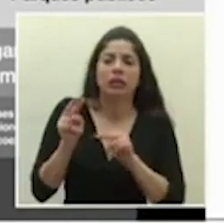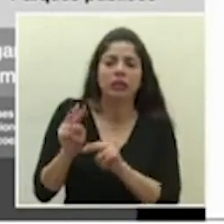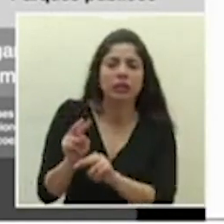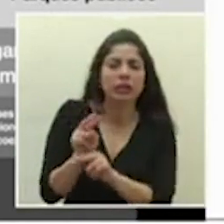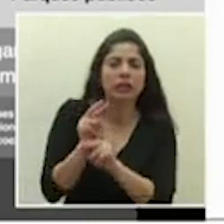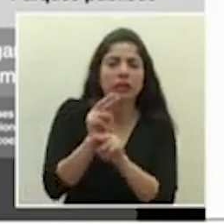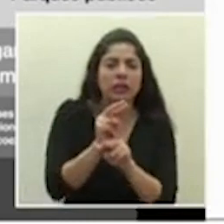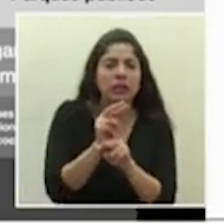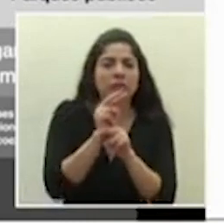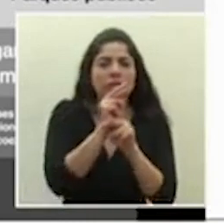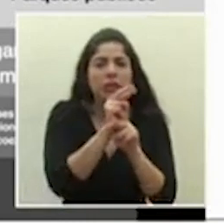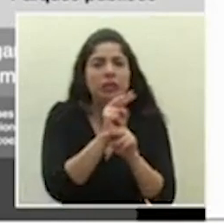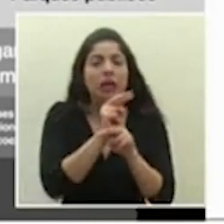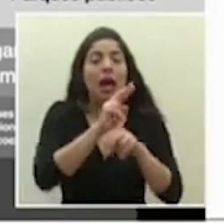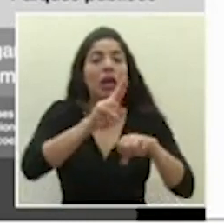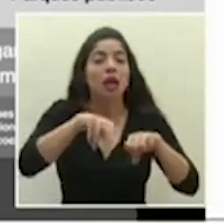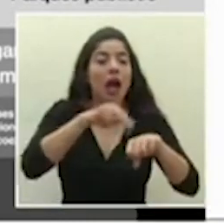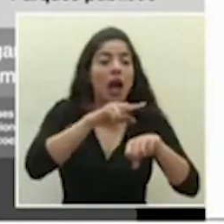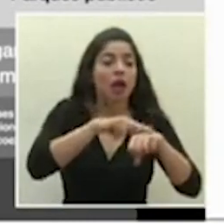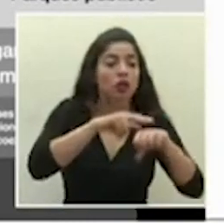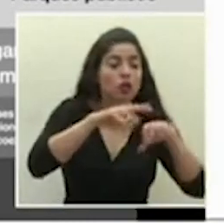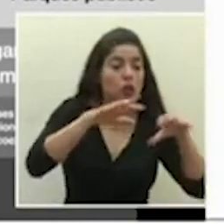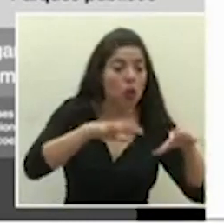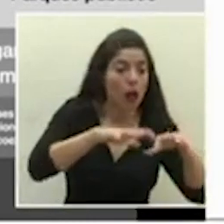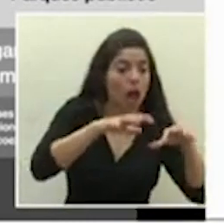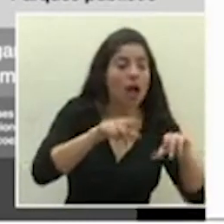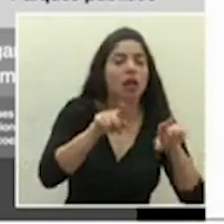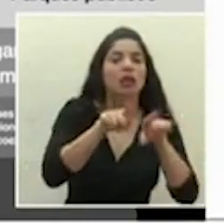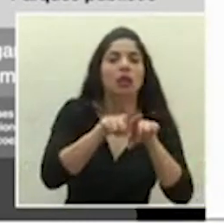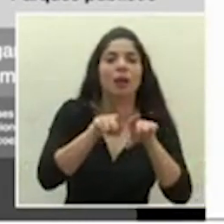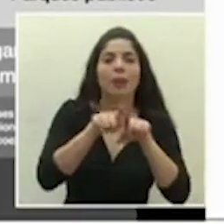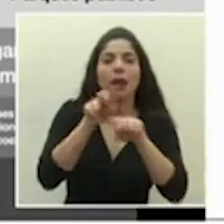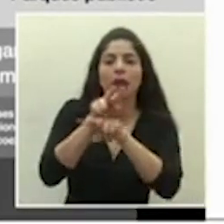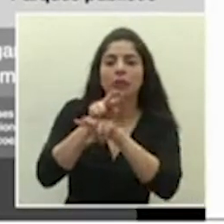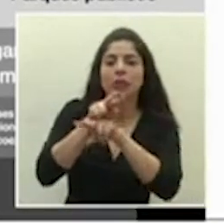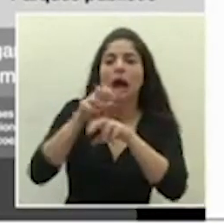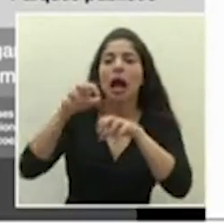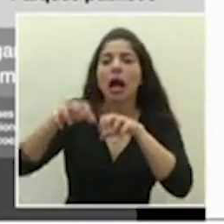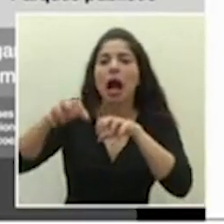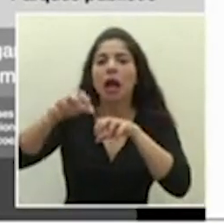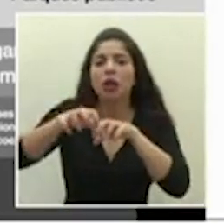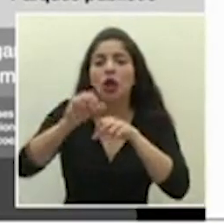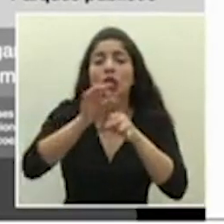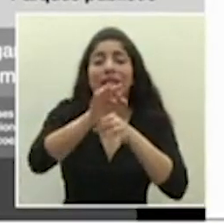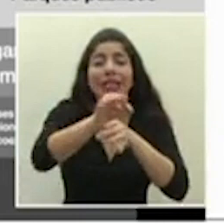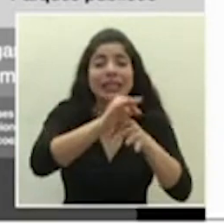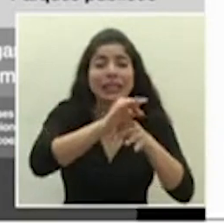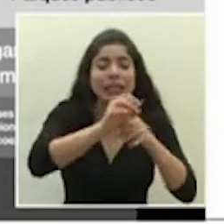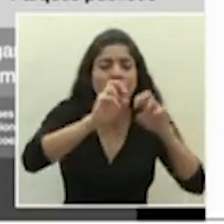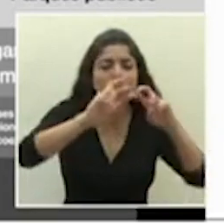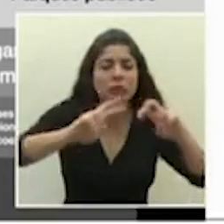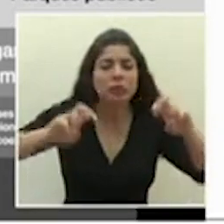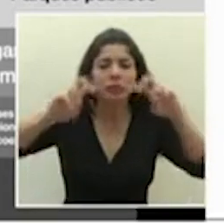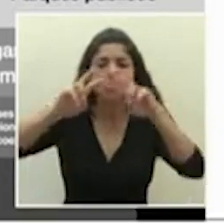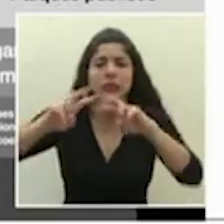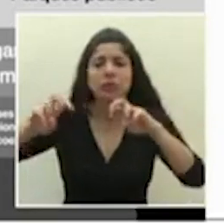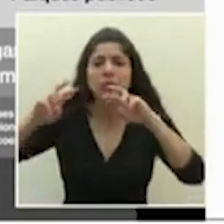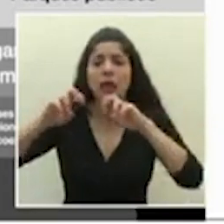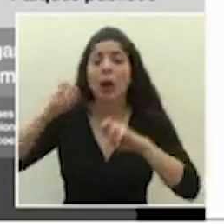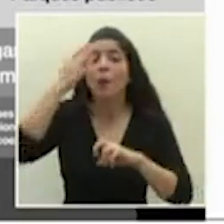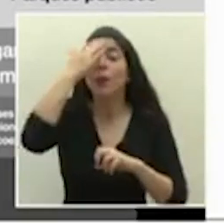solamente el comportamiento nacional, sino el comportamiento cantonal o distrital, en el sentido de que si vemos